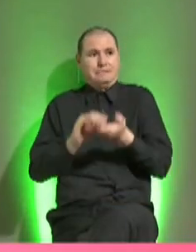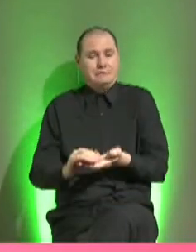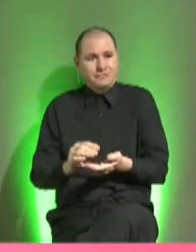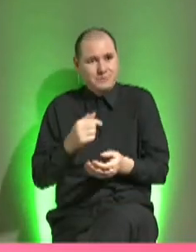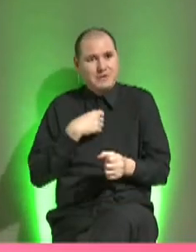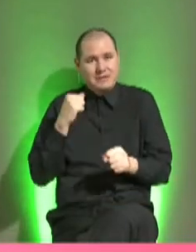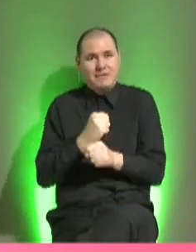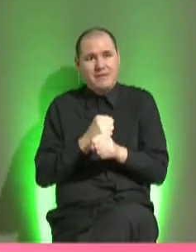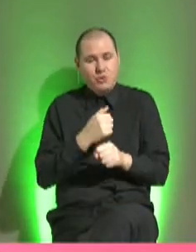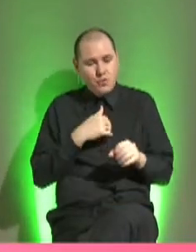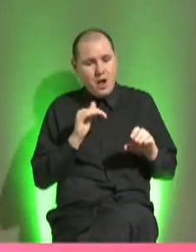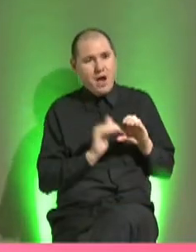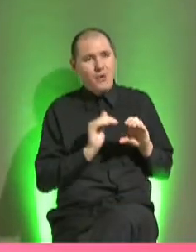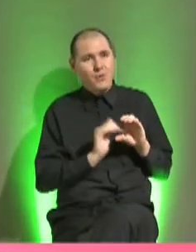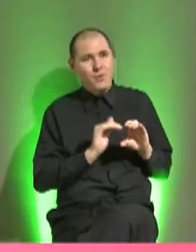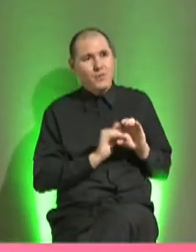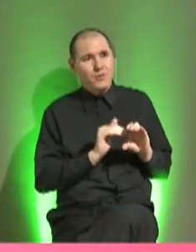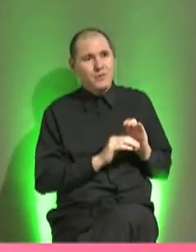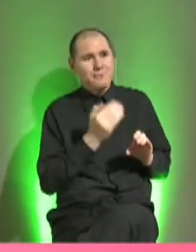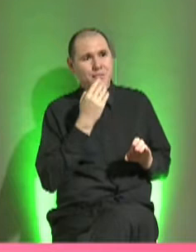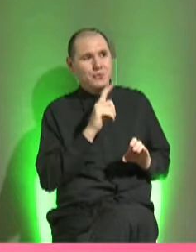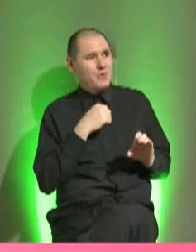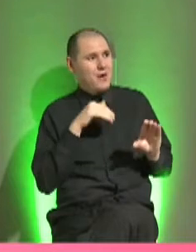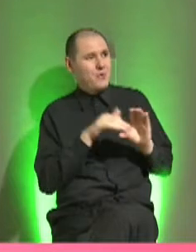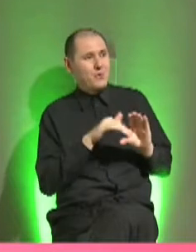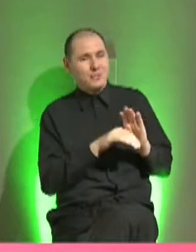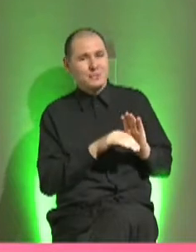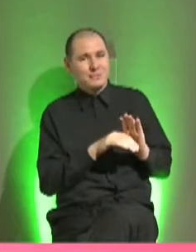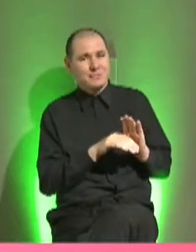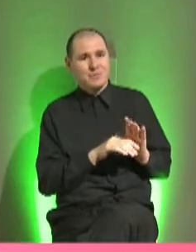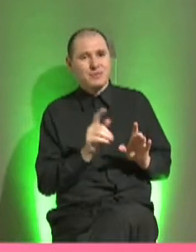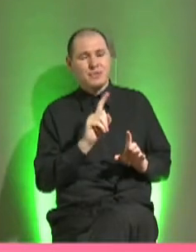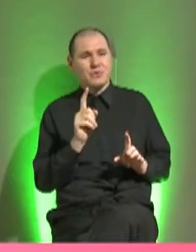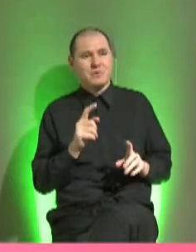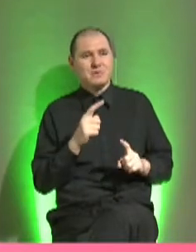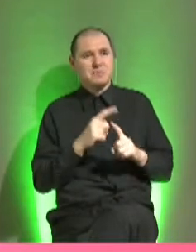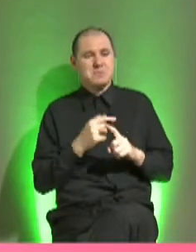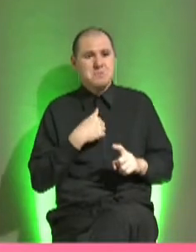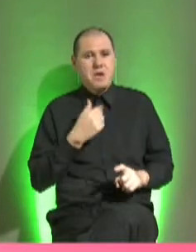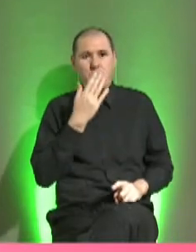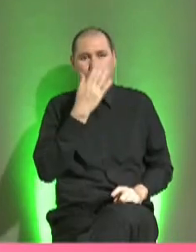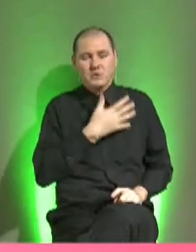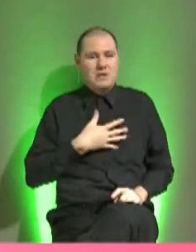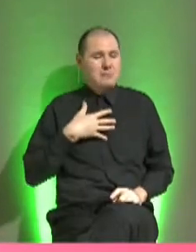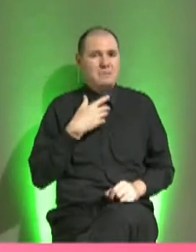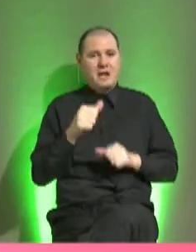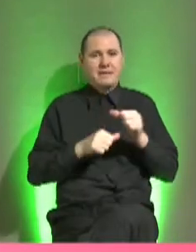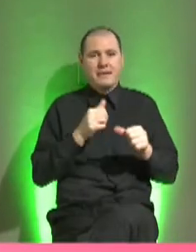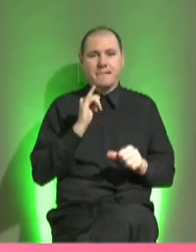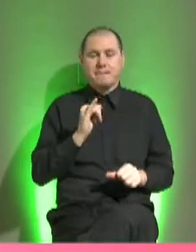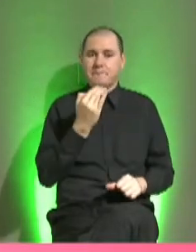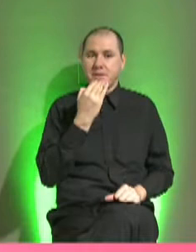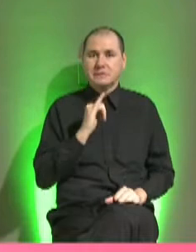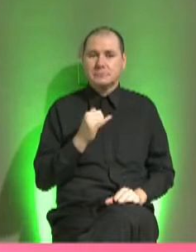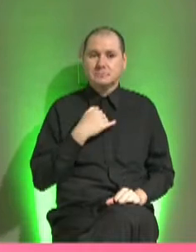a la par, yo ya estaba ahorrando. Pero yo no ahorraba así por, o sea, no sé si era por gusto la actividad que hacía, pero sí me